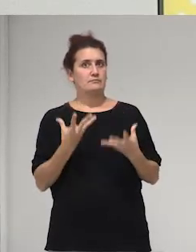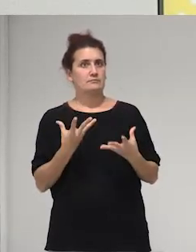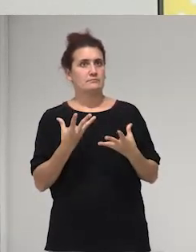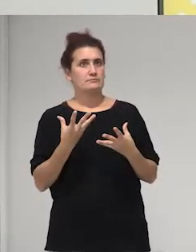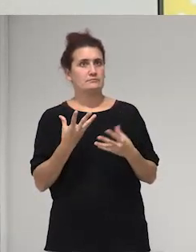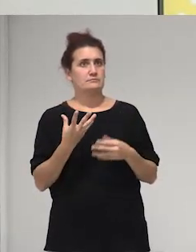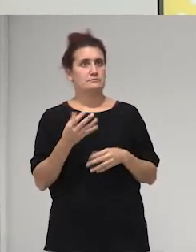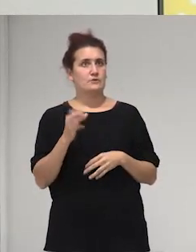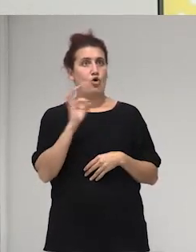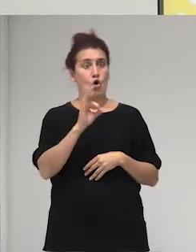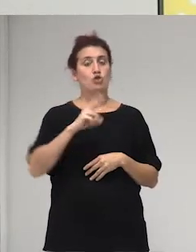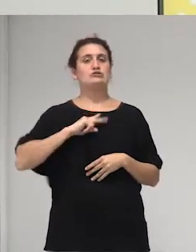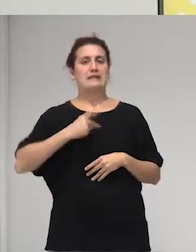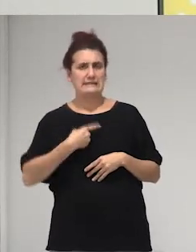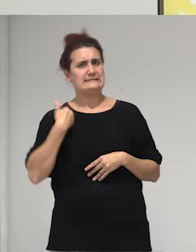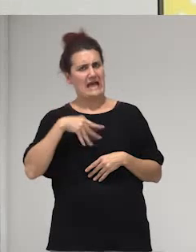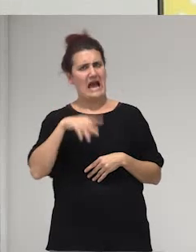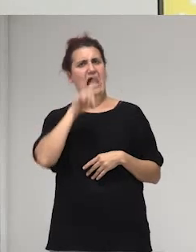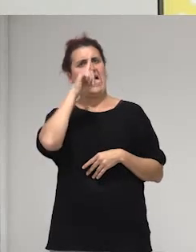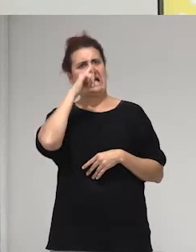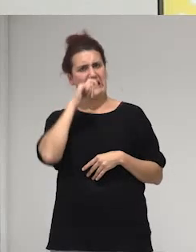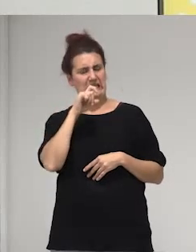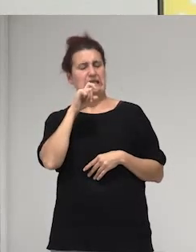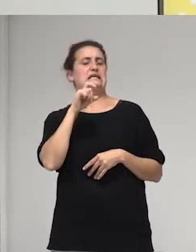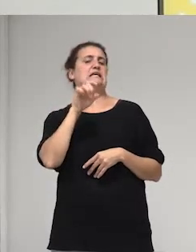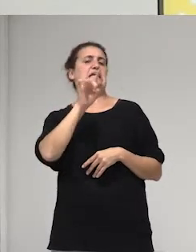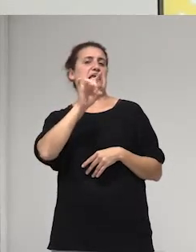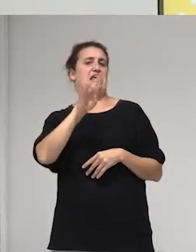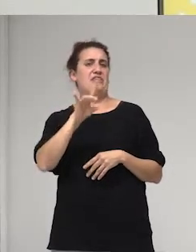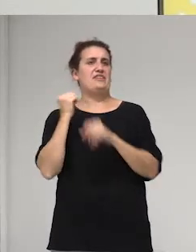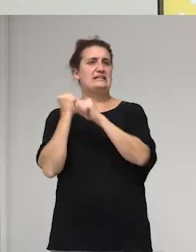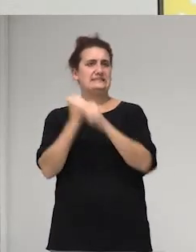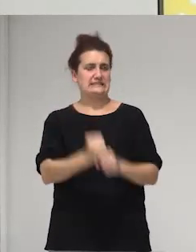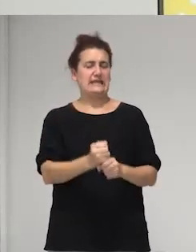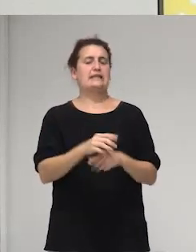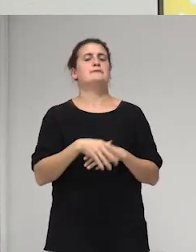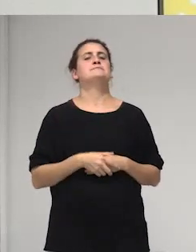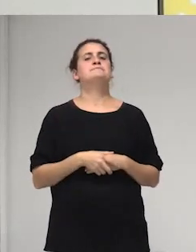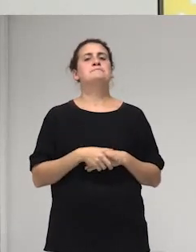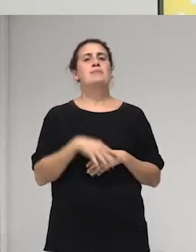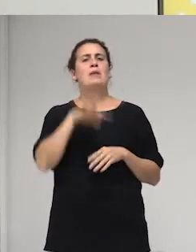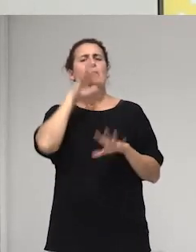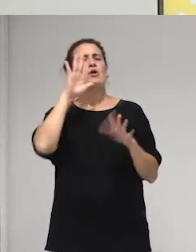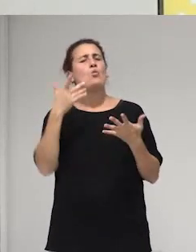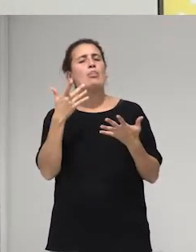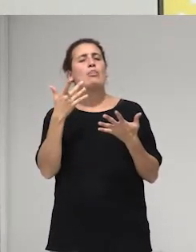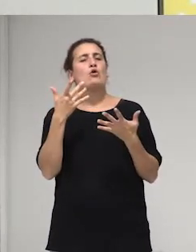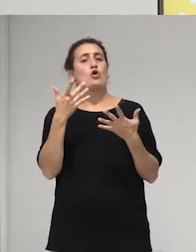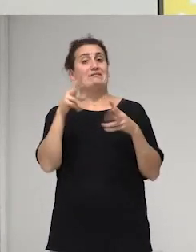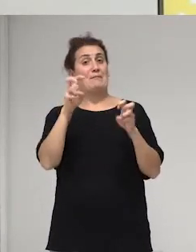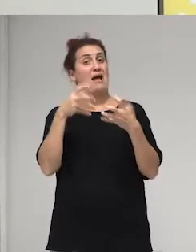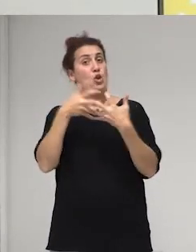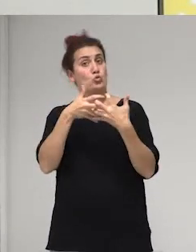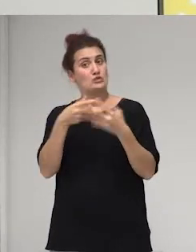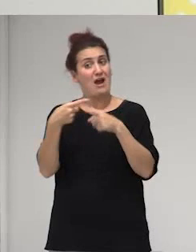15 años de existir pero cuando hablo de una lucha compartida es que